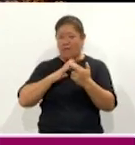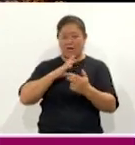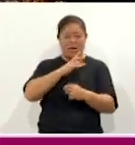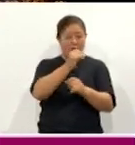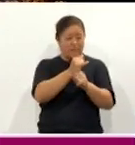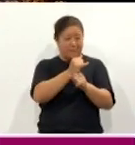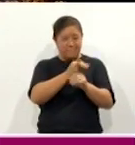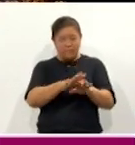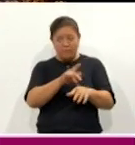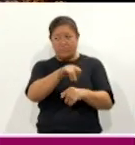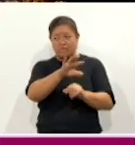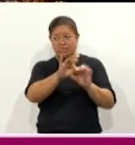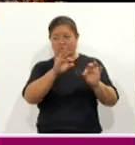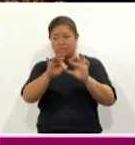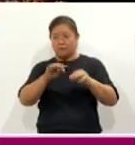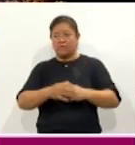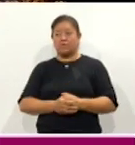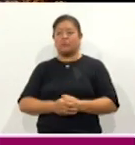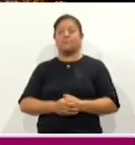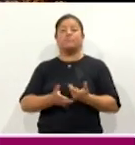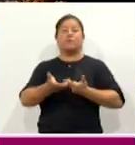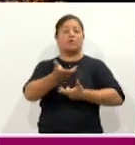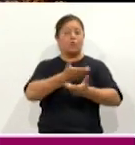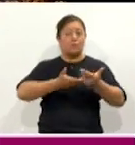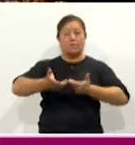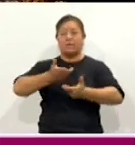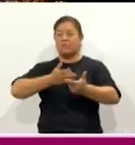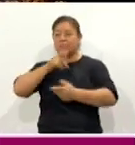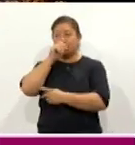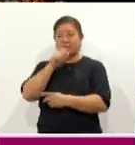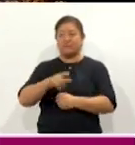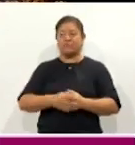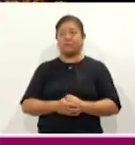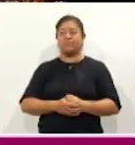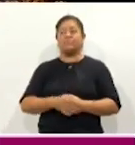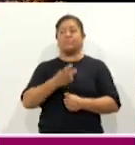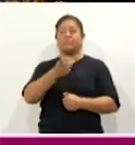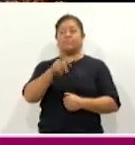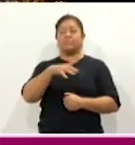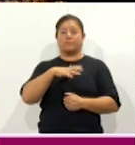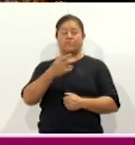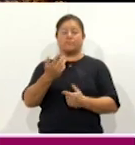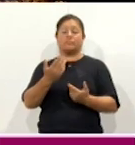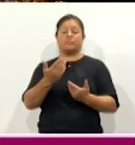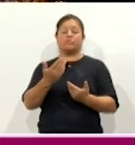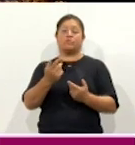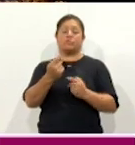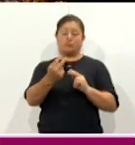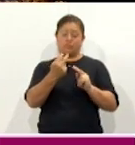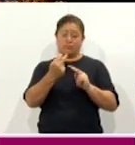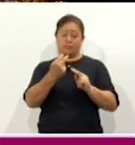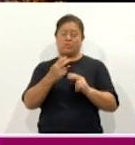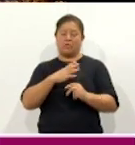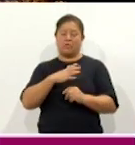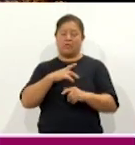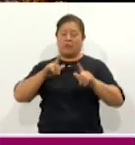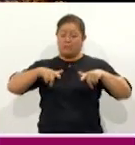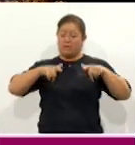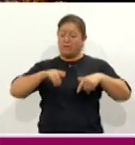dato importante, inclusive compartir. Para esto pues puede dirigirse a nuestra página en internet www